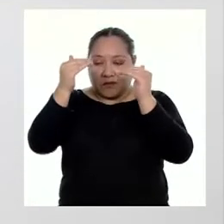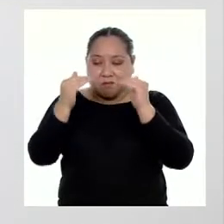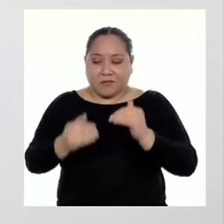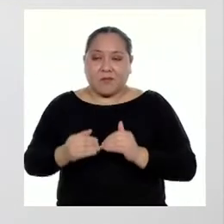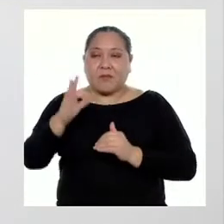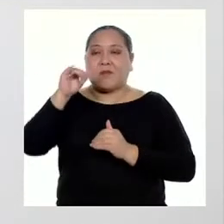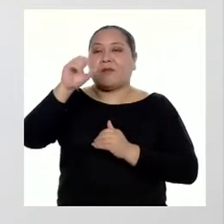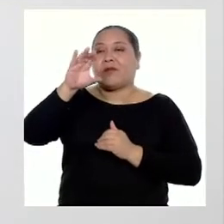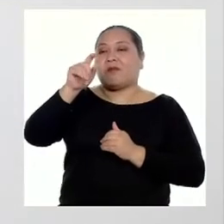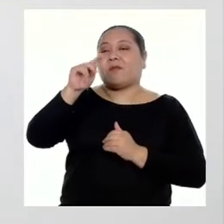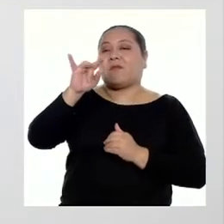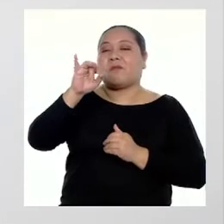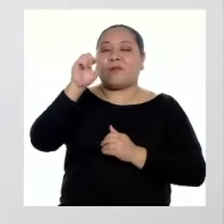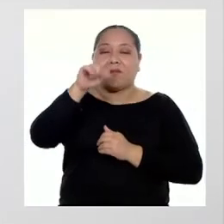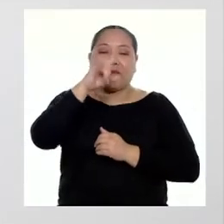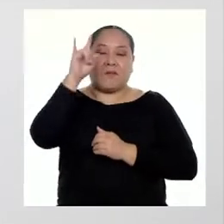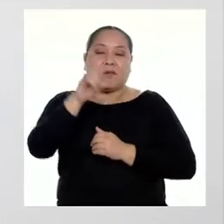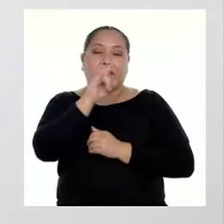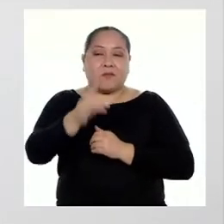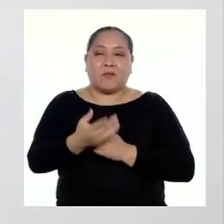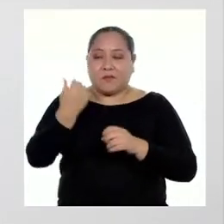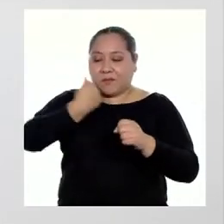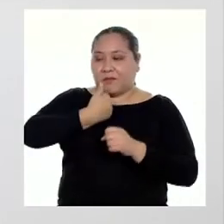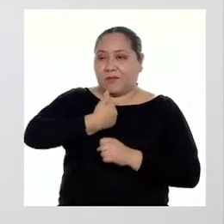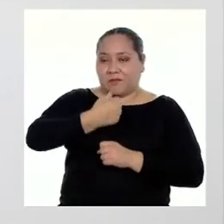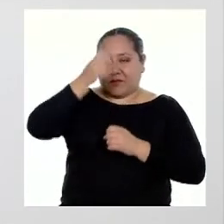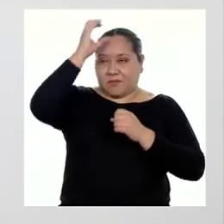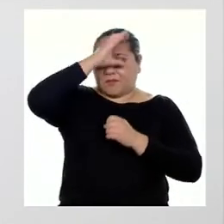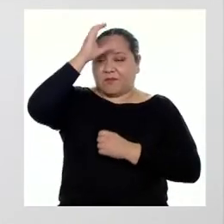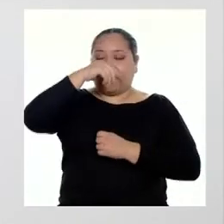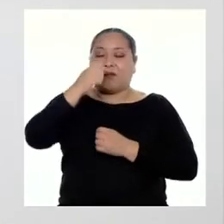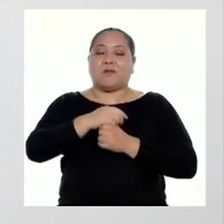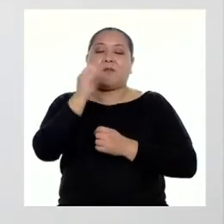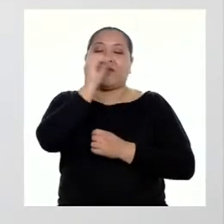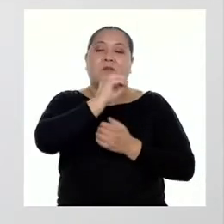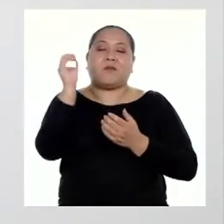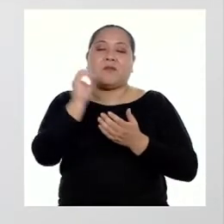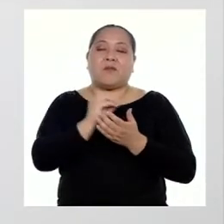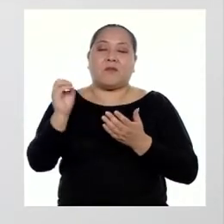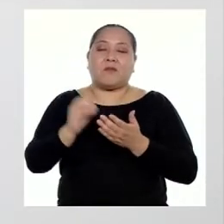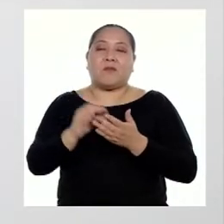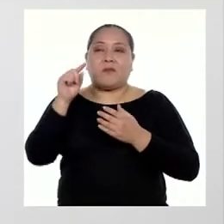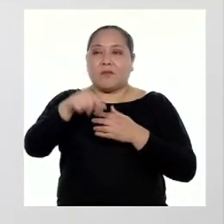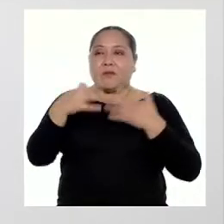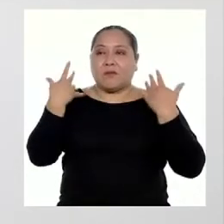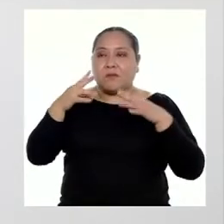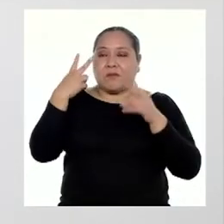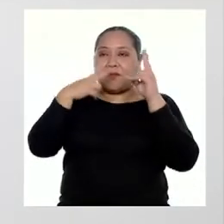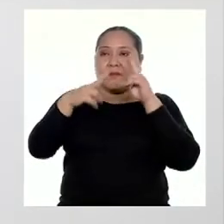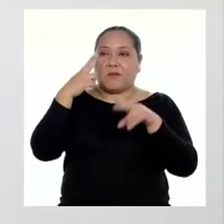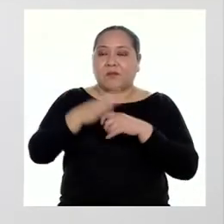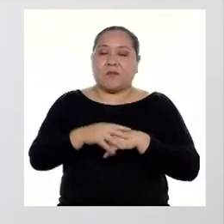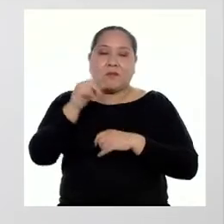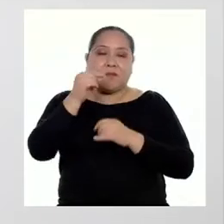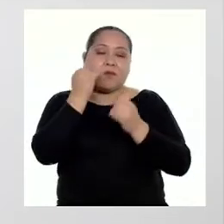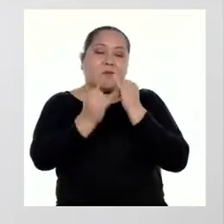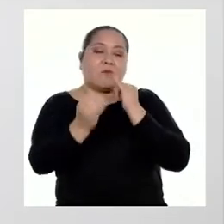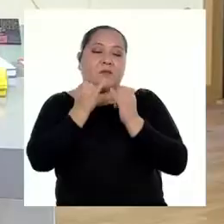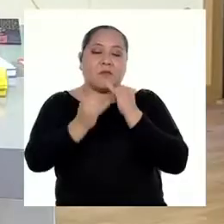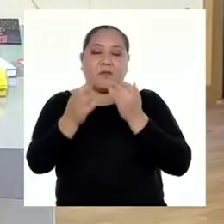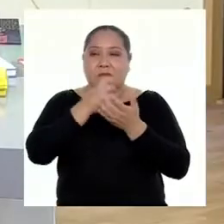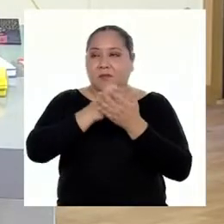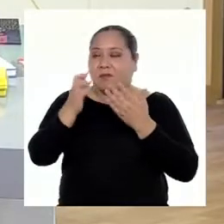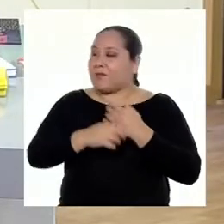Rita, utilizando nuestros conocimientos sobre porcentajes que acabamos de adquirir en estos últimos programas.